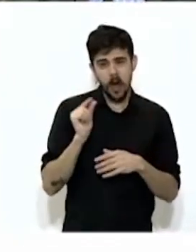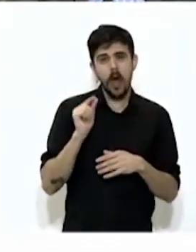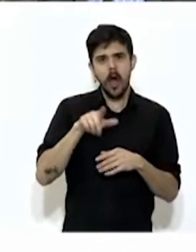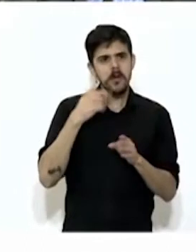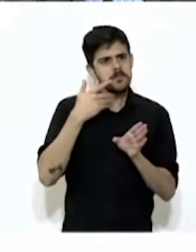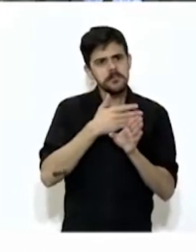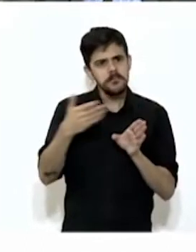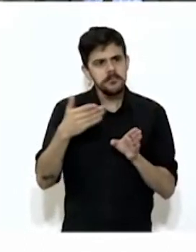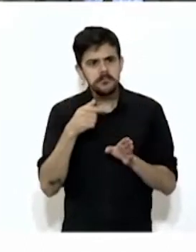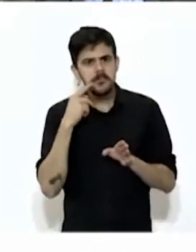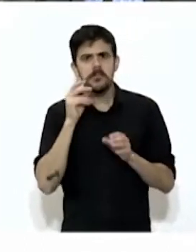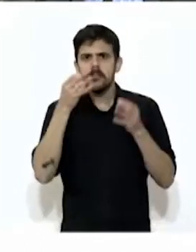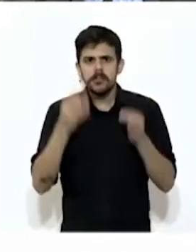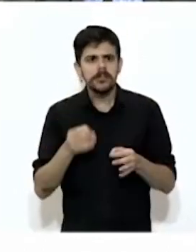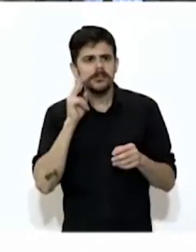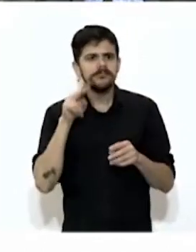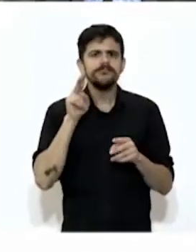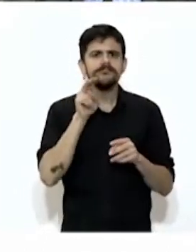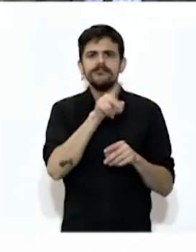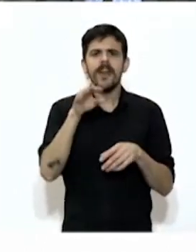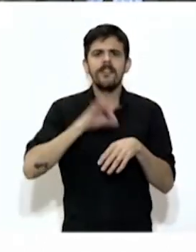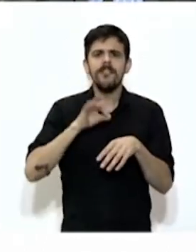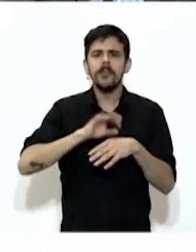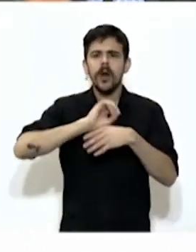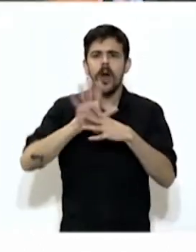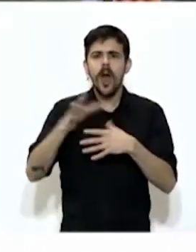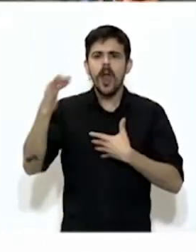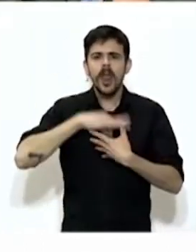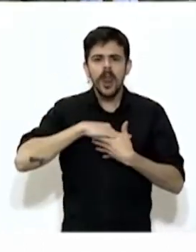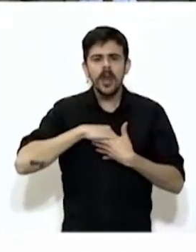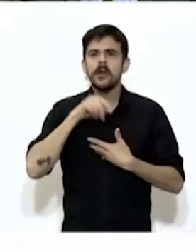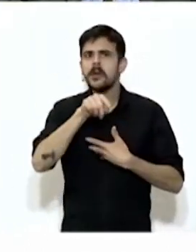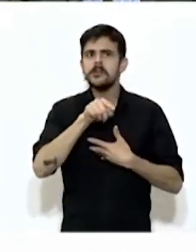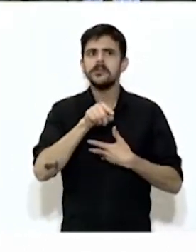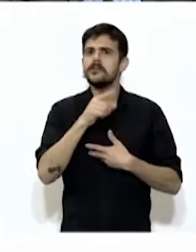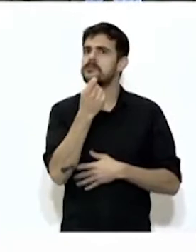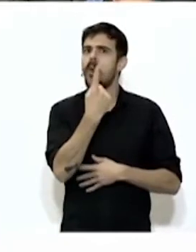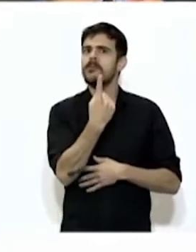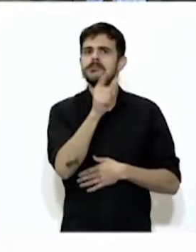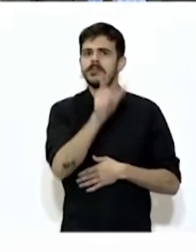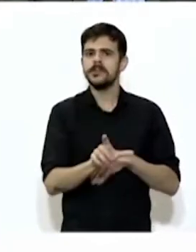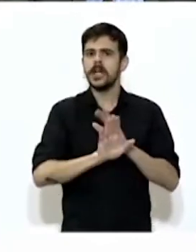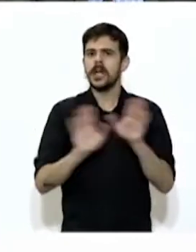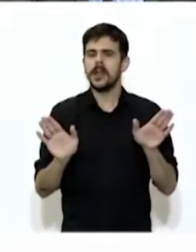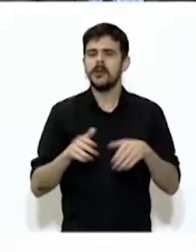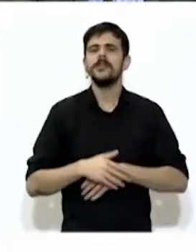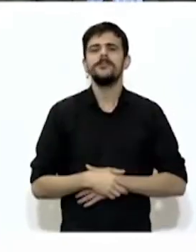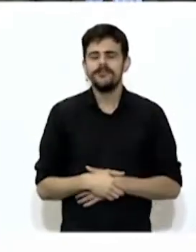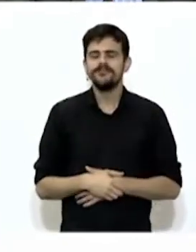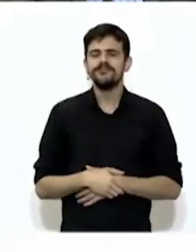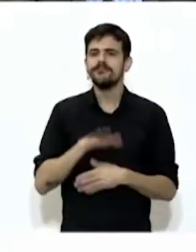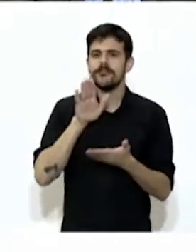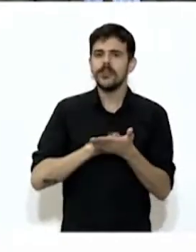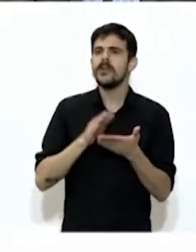de terapia por enfermedad COVID-19. En relación a la distribución de la transmisión